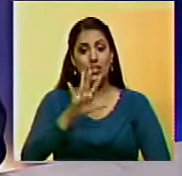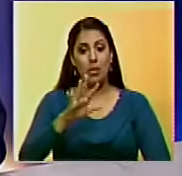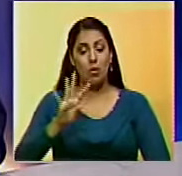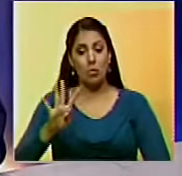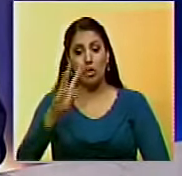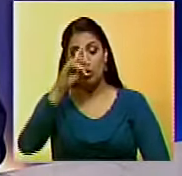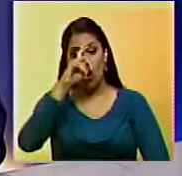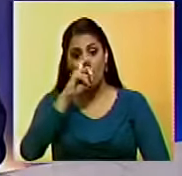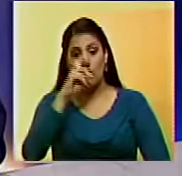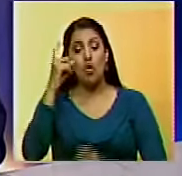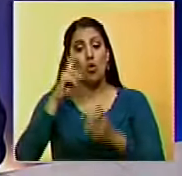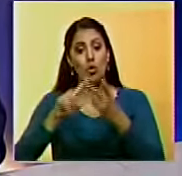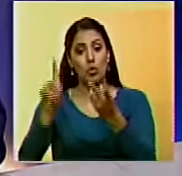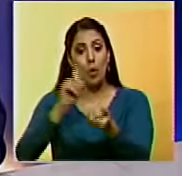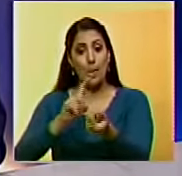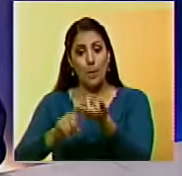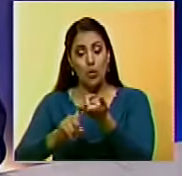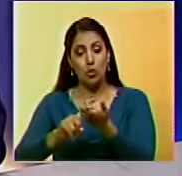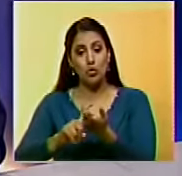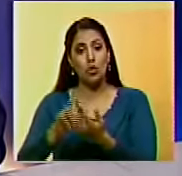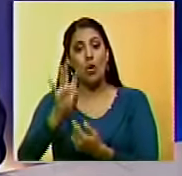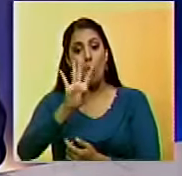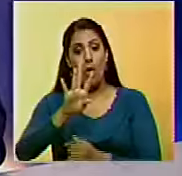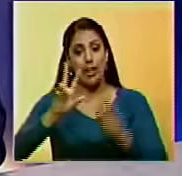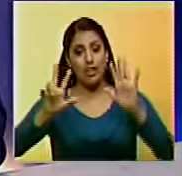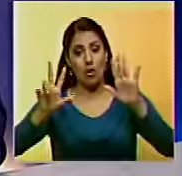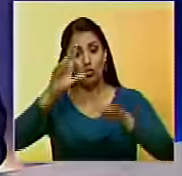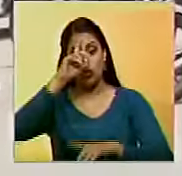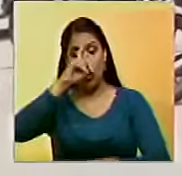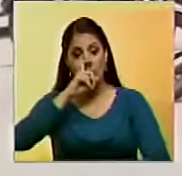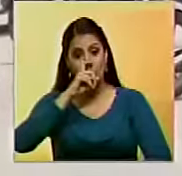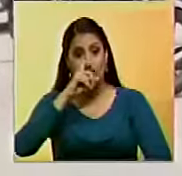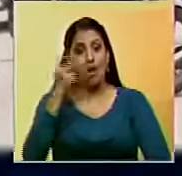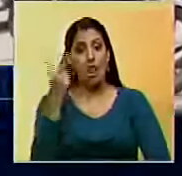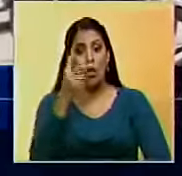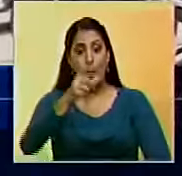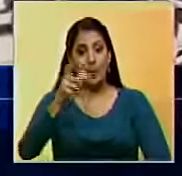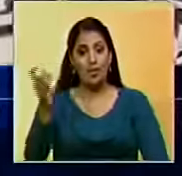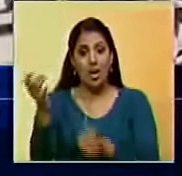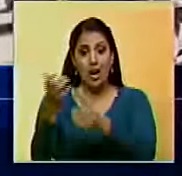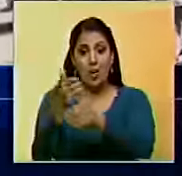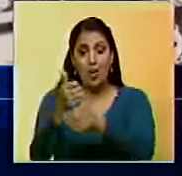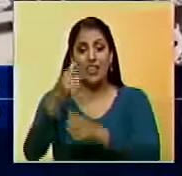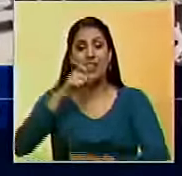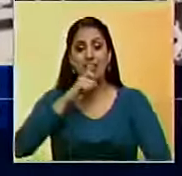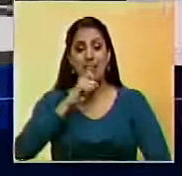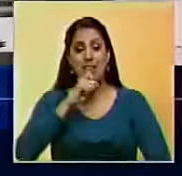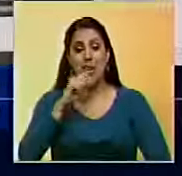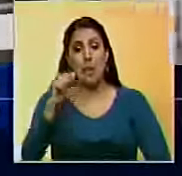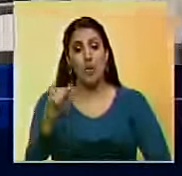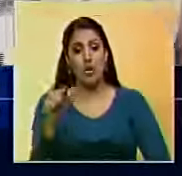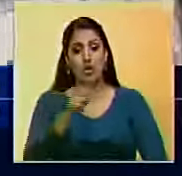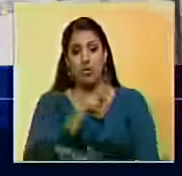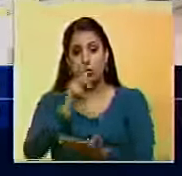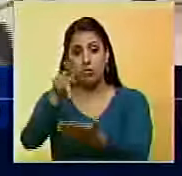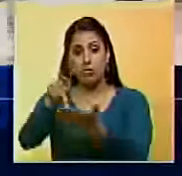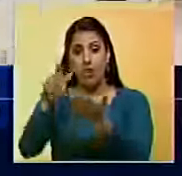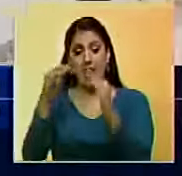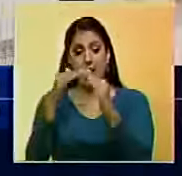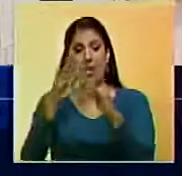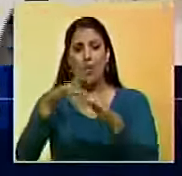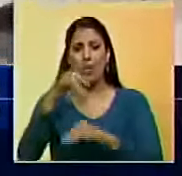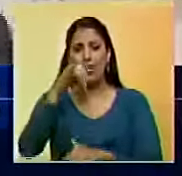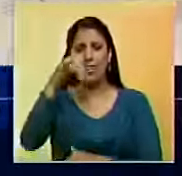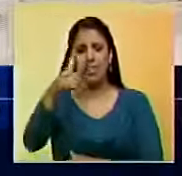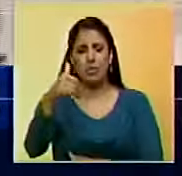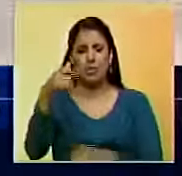54 años de edad, y Arlindo Itamar da Silva, de 48. Los cadáveres fueron hallados por funcionarios de seguridad, quienes llegaron a la residencia tras la